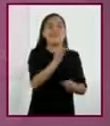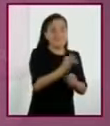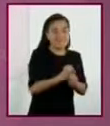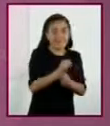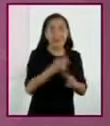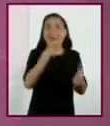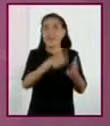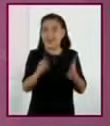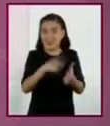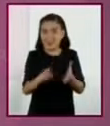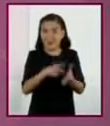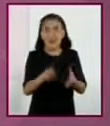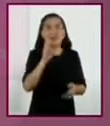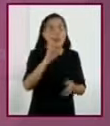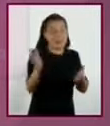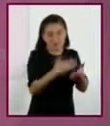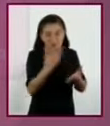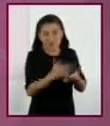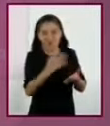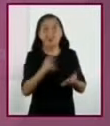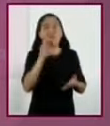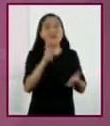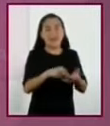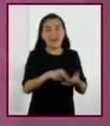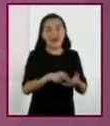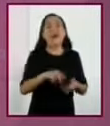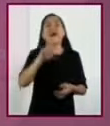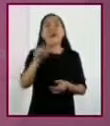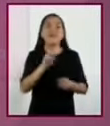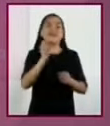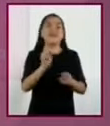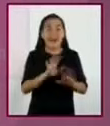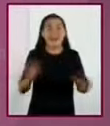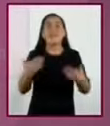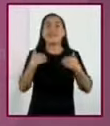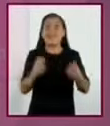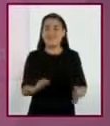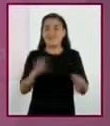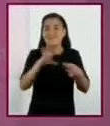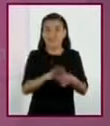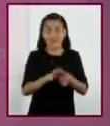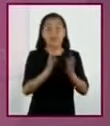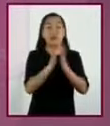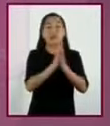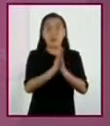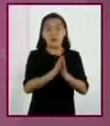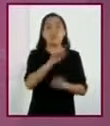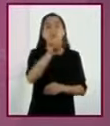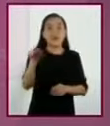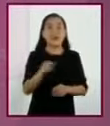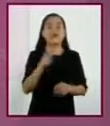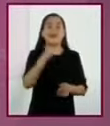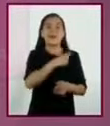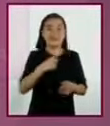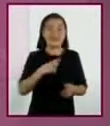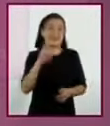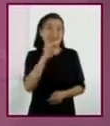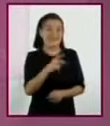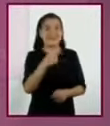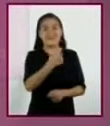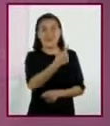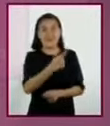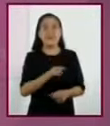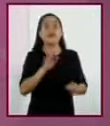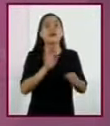la búsqueda del diccionario o por la inferencia a partir del contexto. Por favor, ubica en este fragmento las